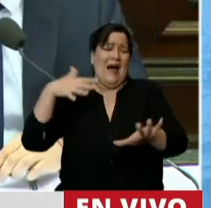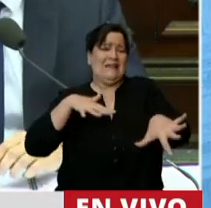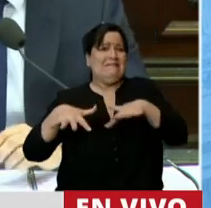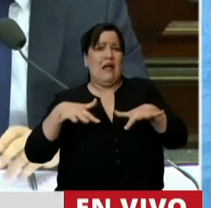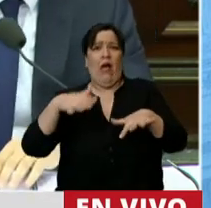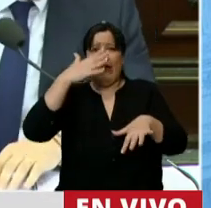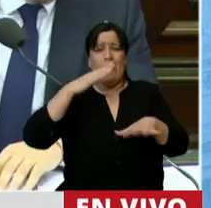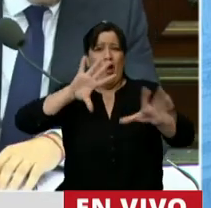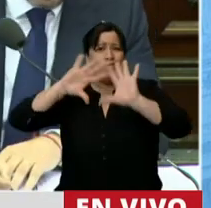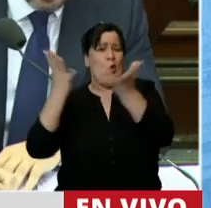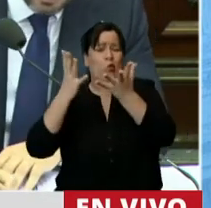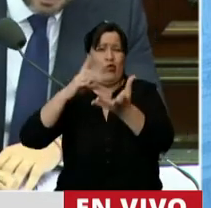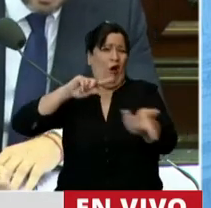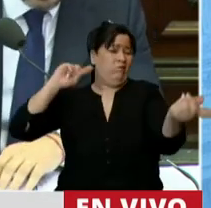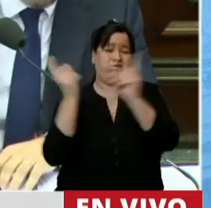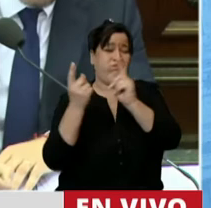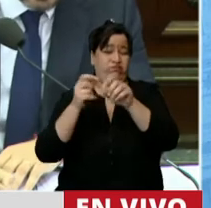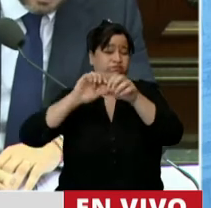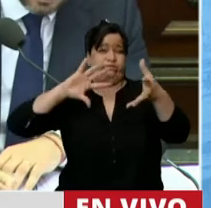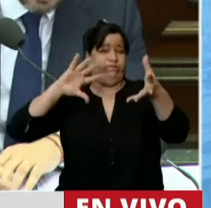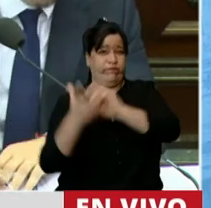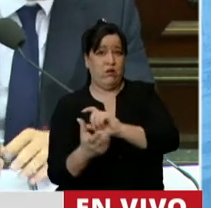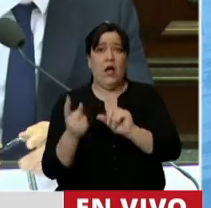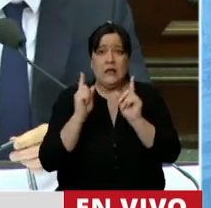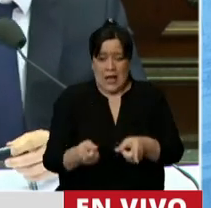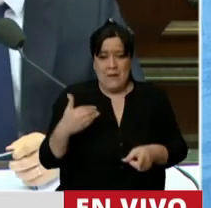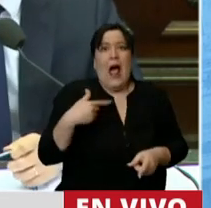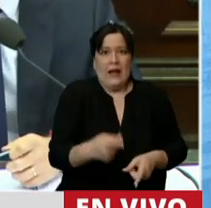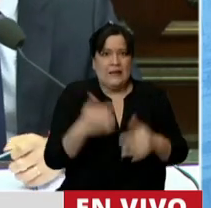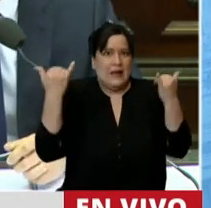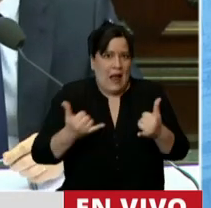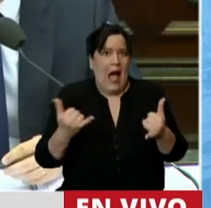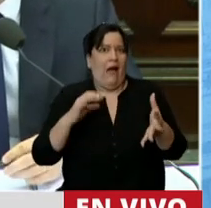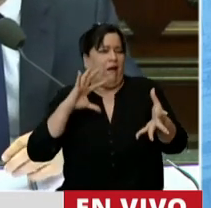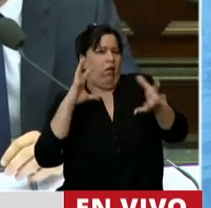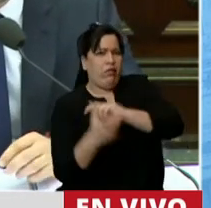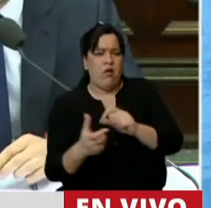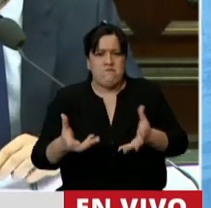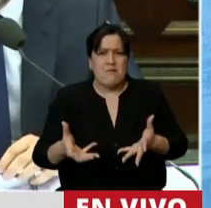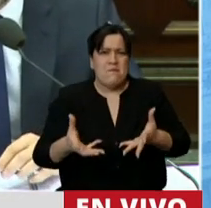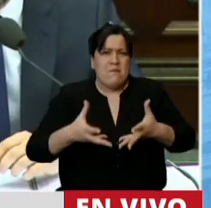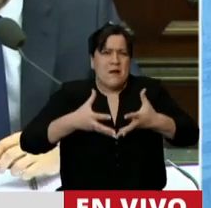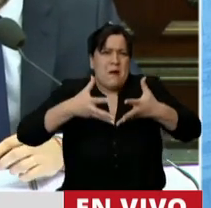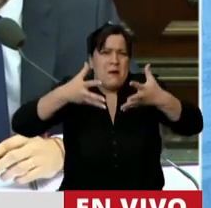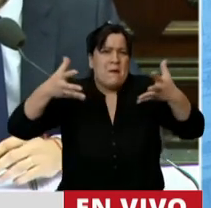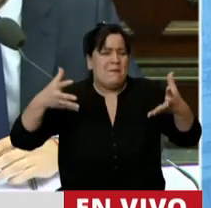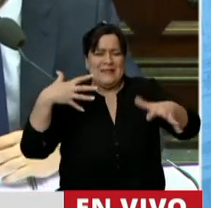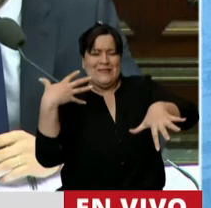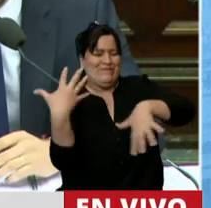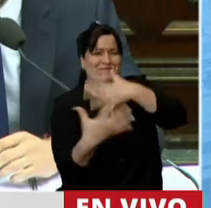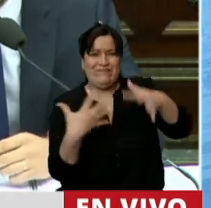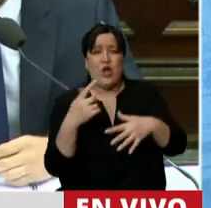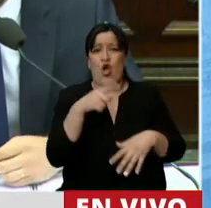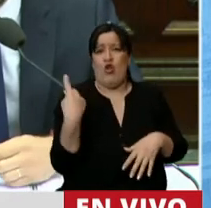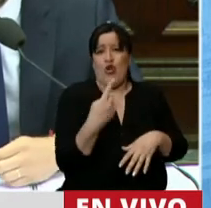vuelta pata para arriba. Pero además nosotros tenemos la propia. Que se ha ido aumentando. Nosotros no